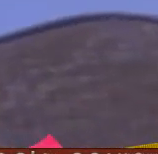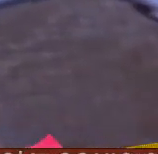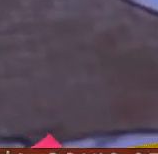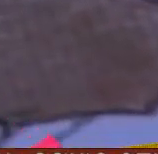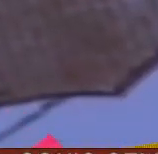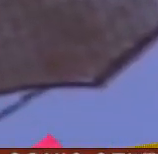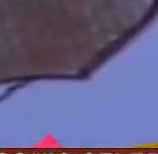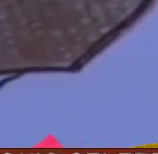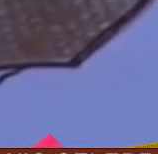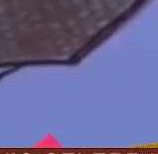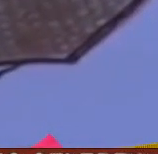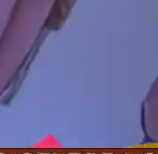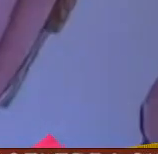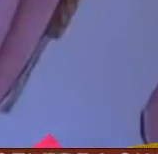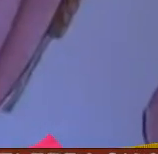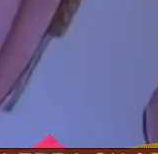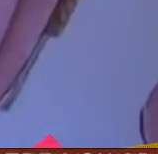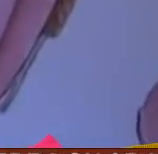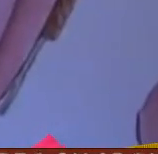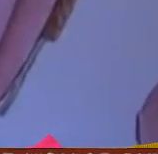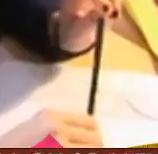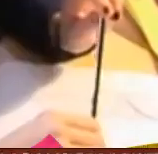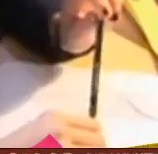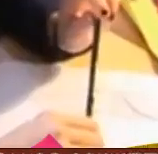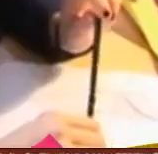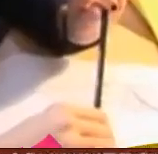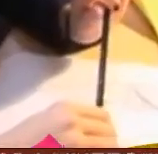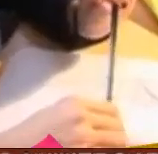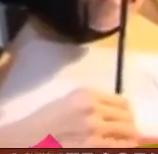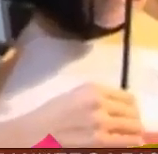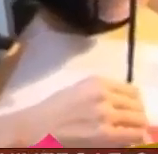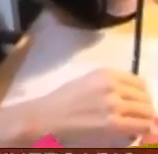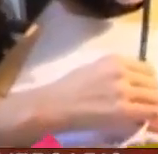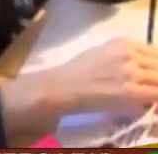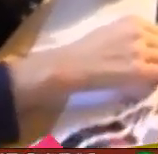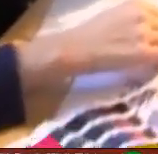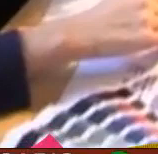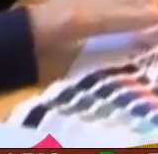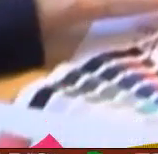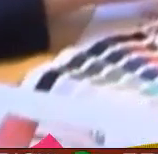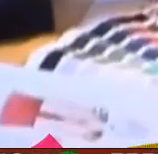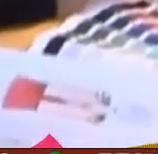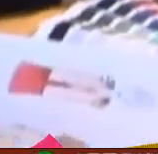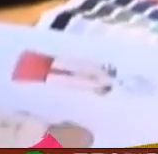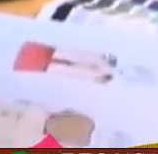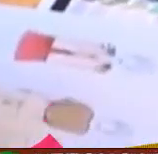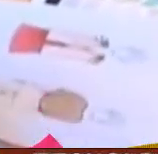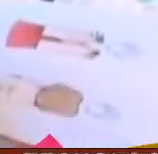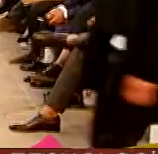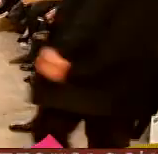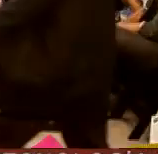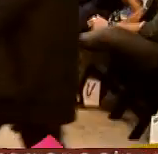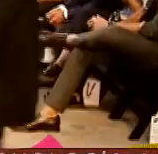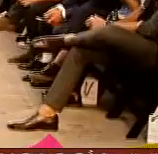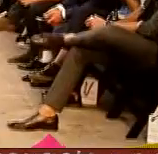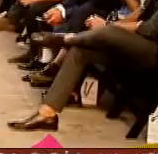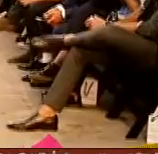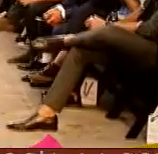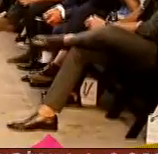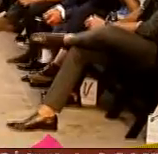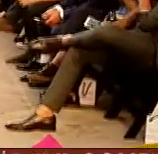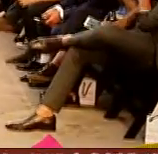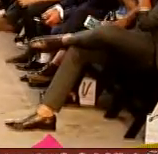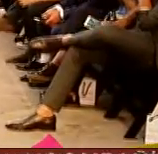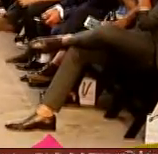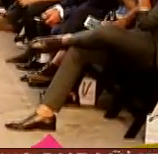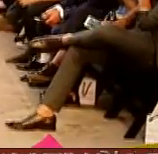excepción las marcas los editores y los diseñadores aprovechan esta gran necesidad del ser humano de expresión y reconocimiento y han sabido